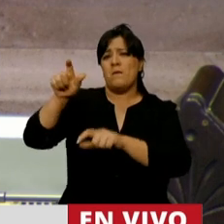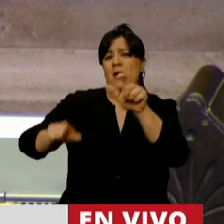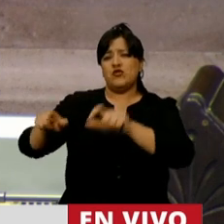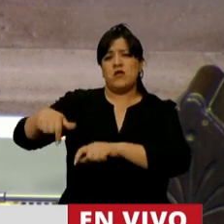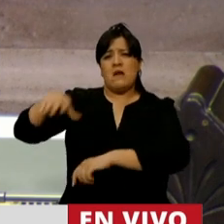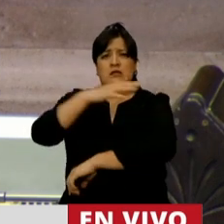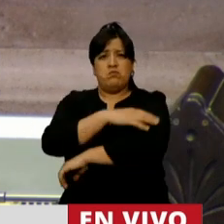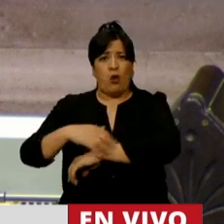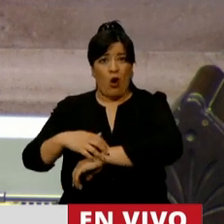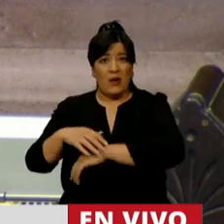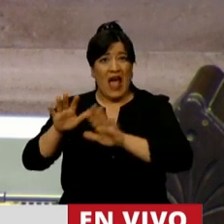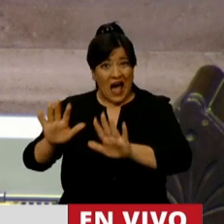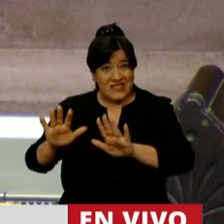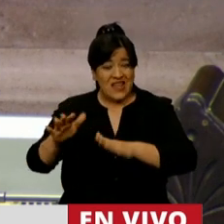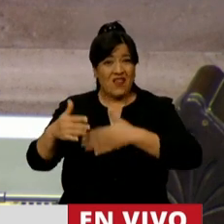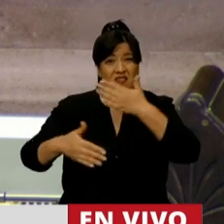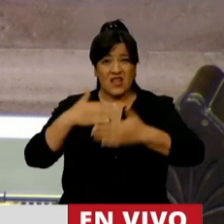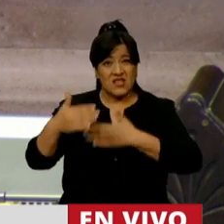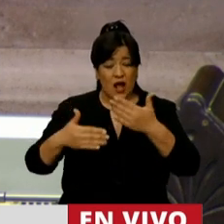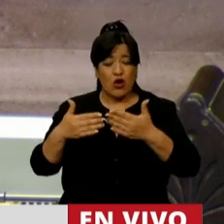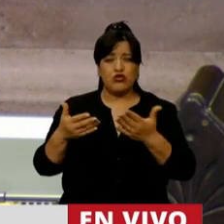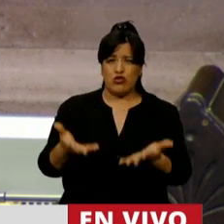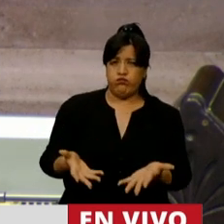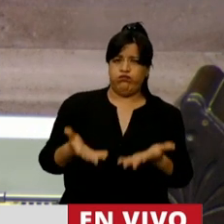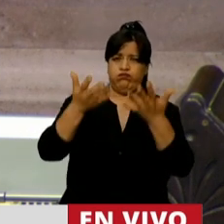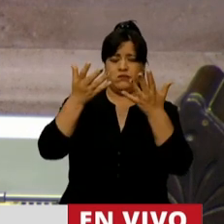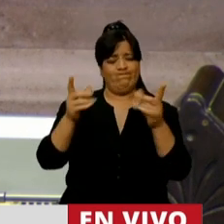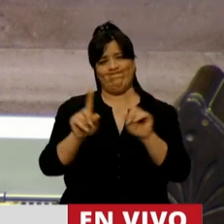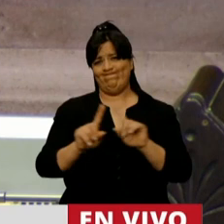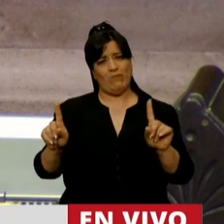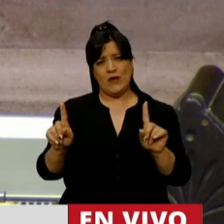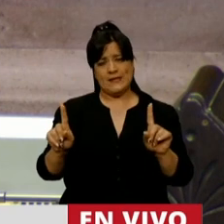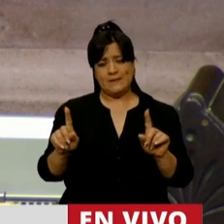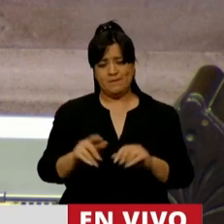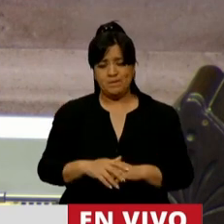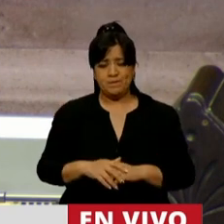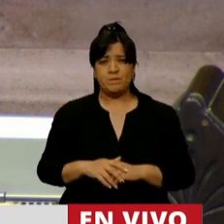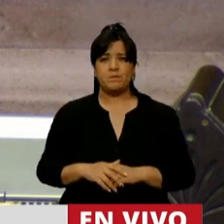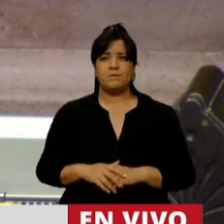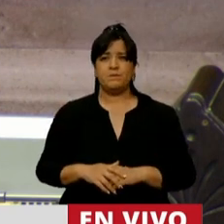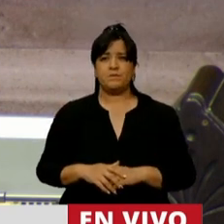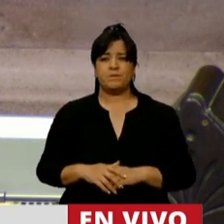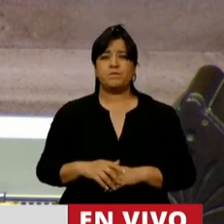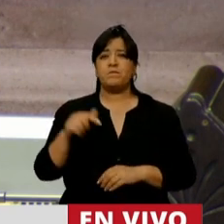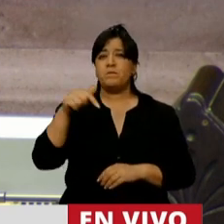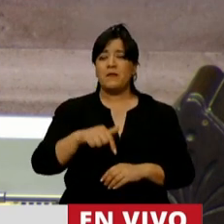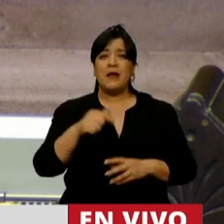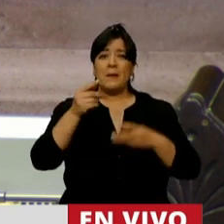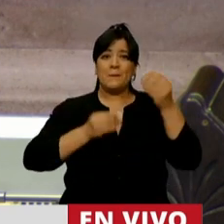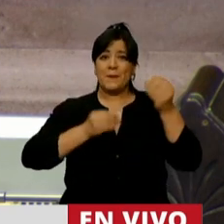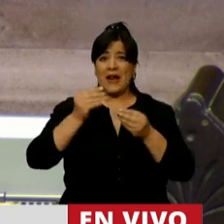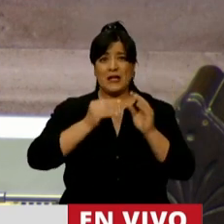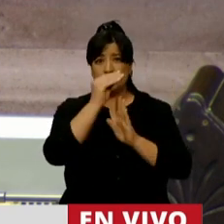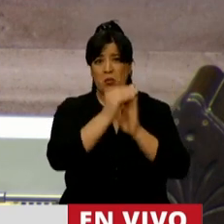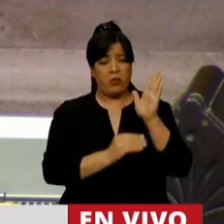no es el camino para el desarrollo y el progreso. Señor Presidente, este presupuesto hace